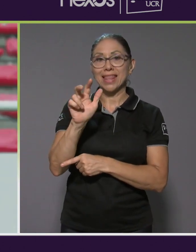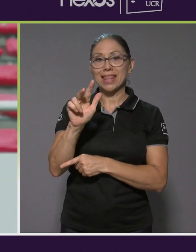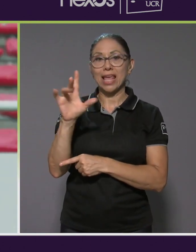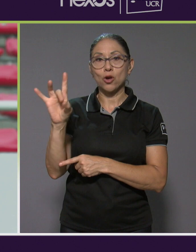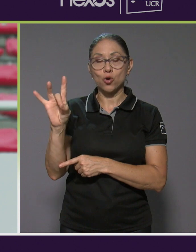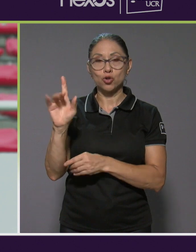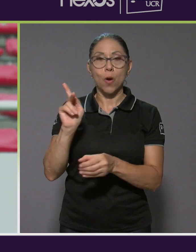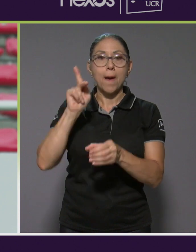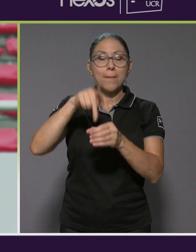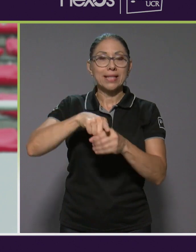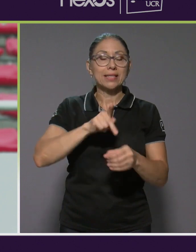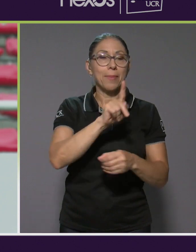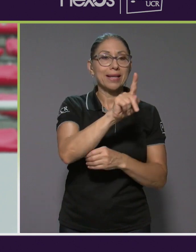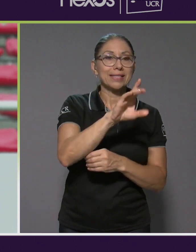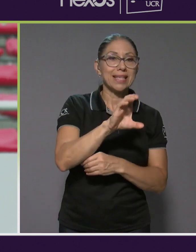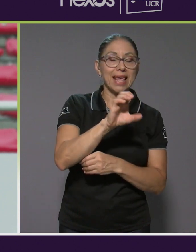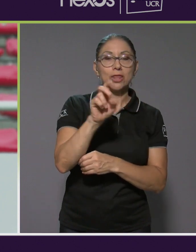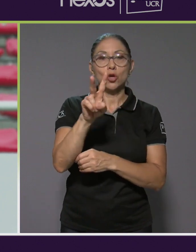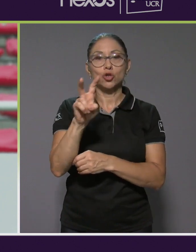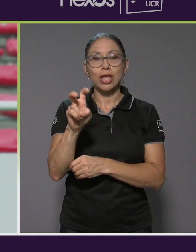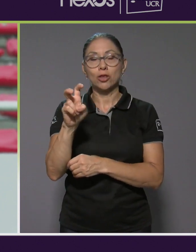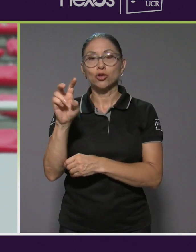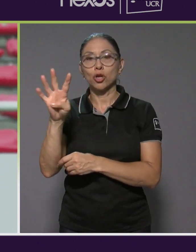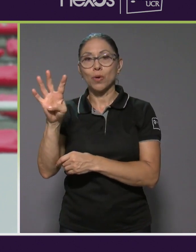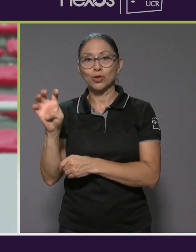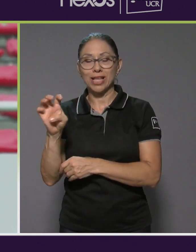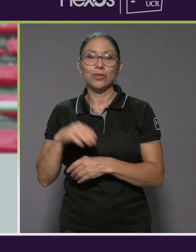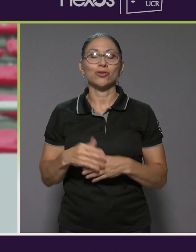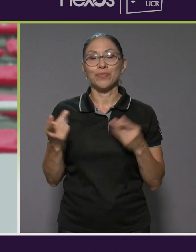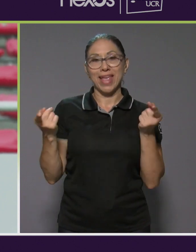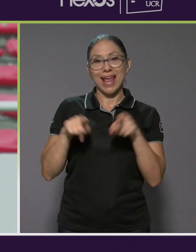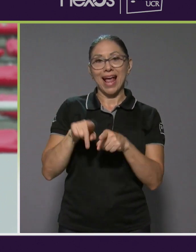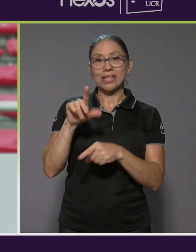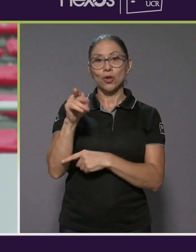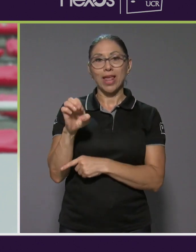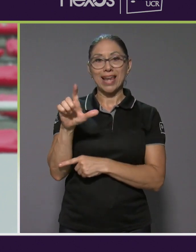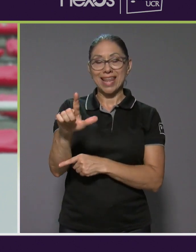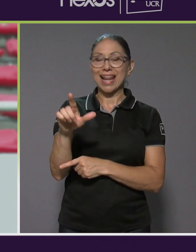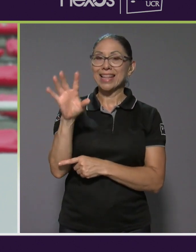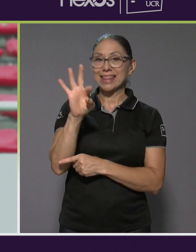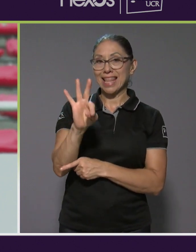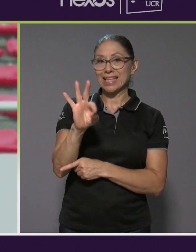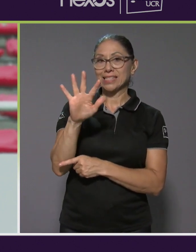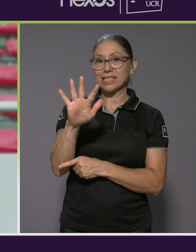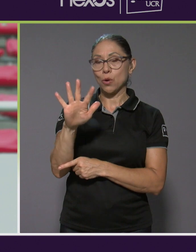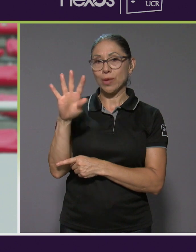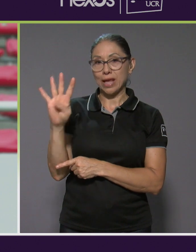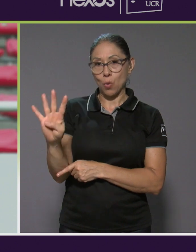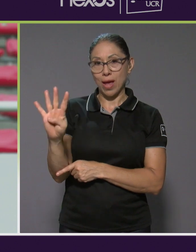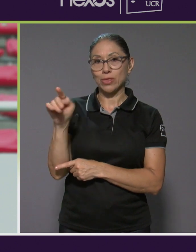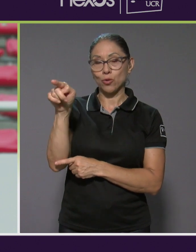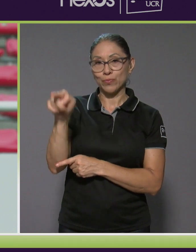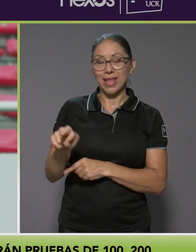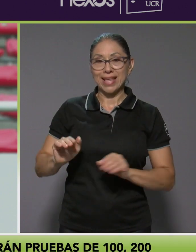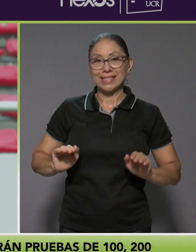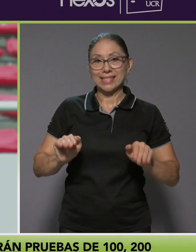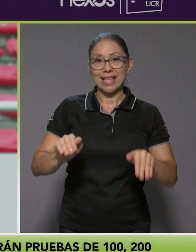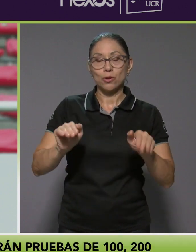participar en 100, 200 y 400 metros. Y en el caso de Daniel, que es T54, en lo que es silla de